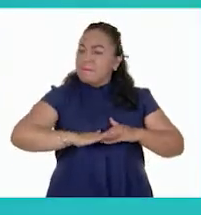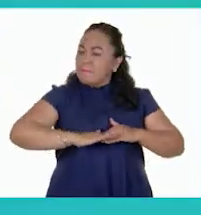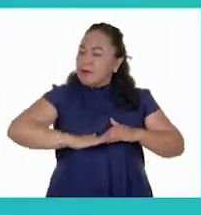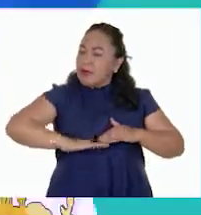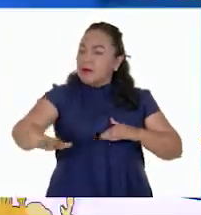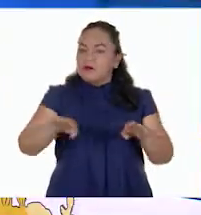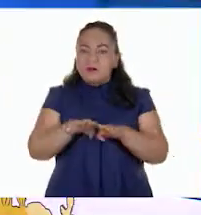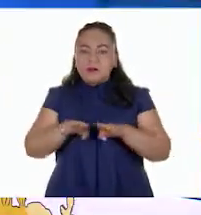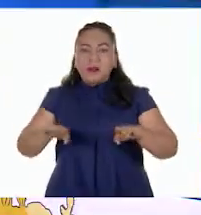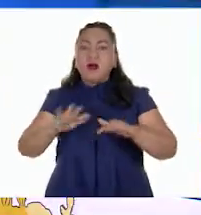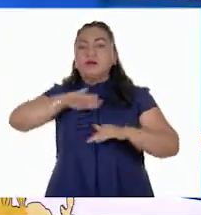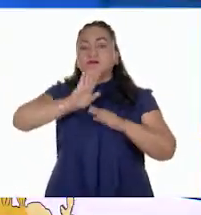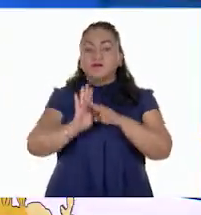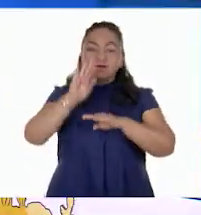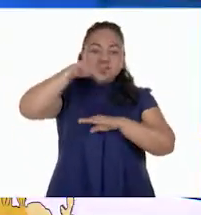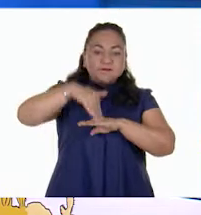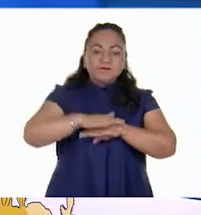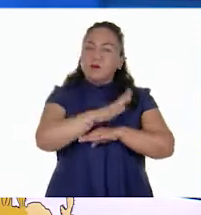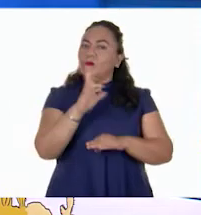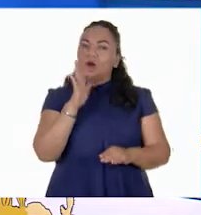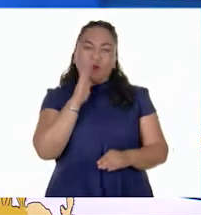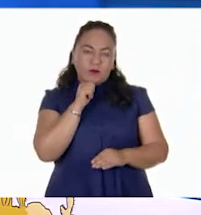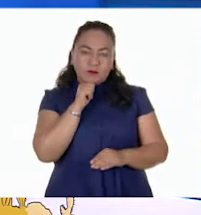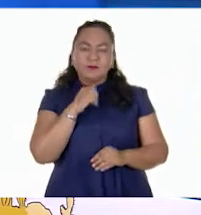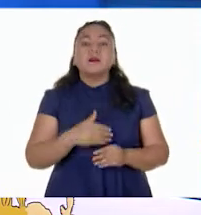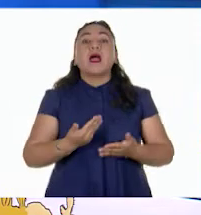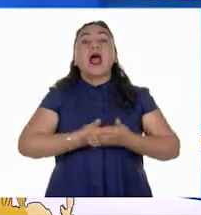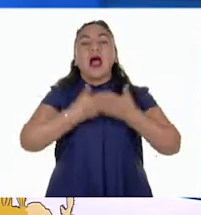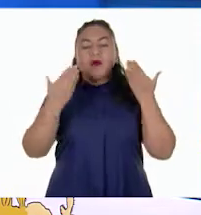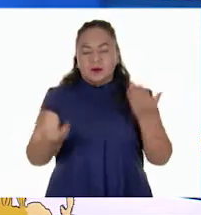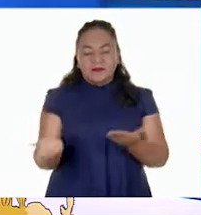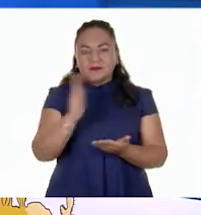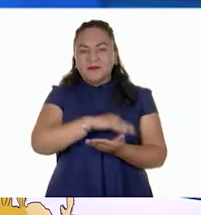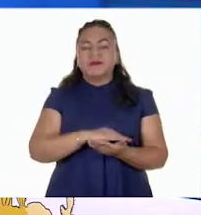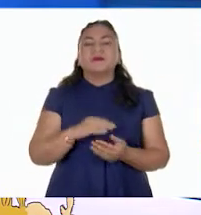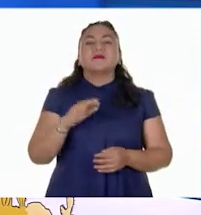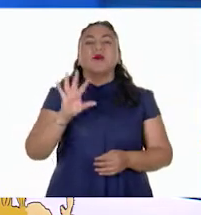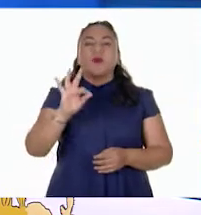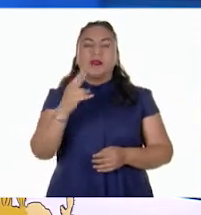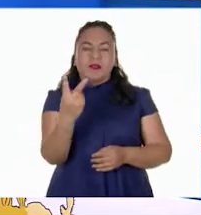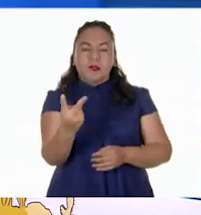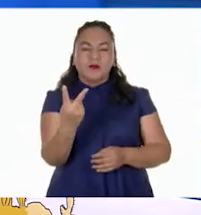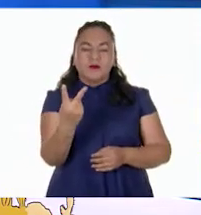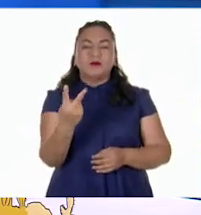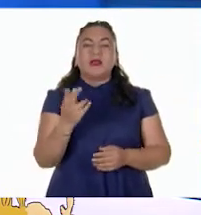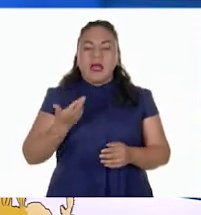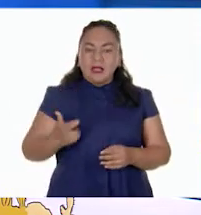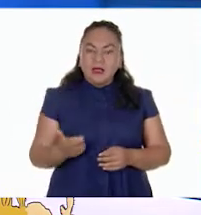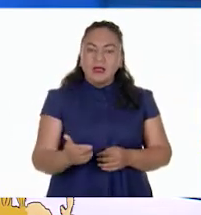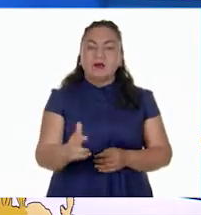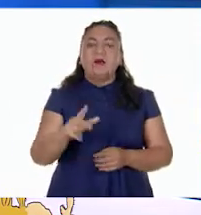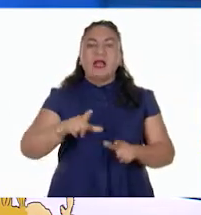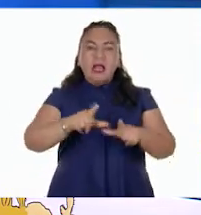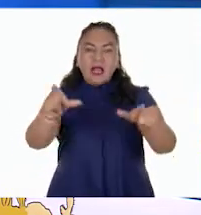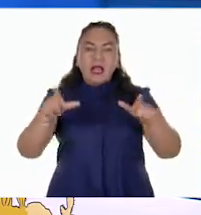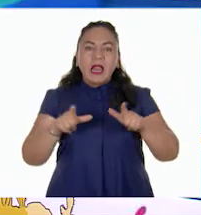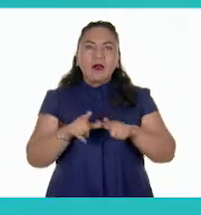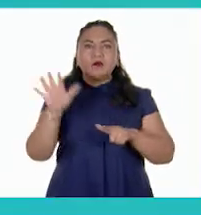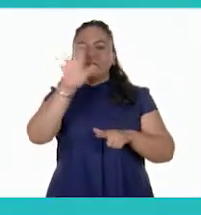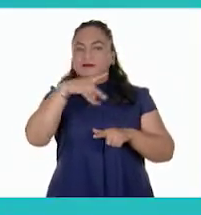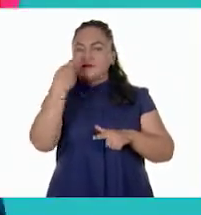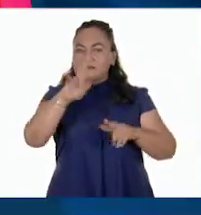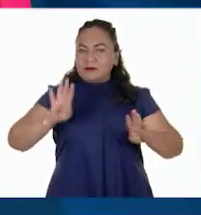Ahora, vayamos al mapa continental de ríos y lagos de la página 42, titulado Ríos y Lagos en Europa.